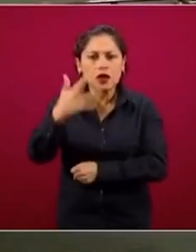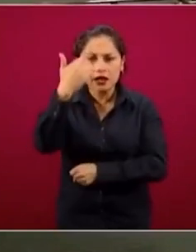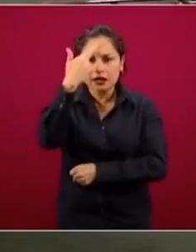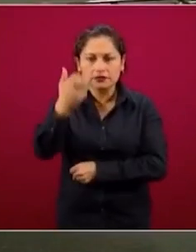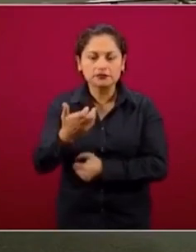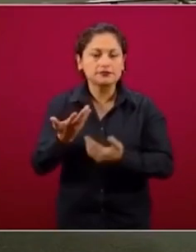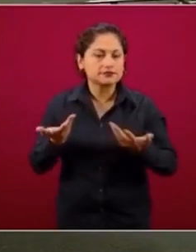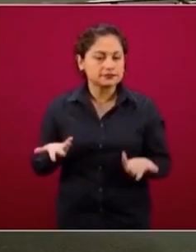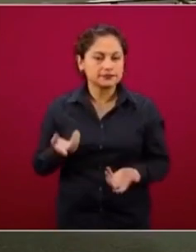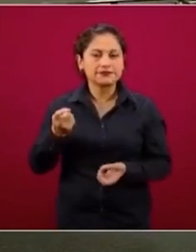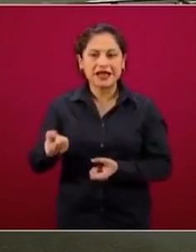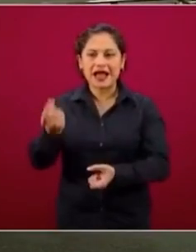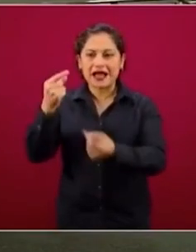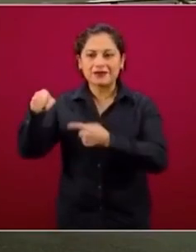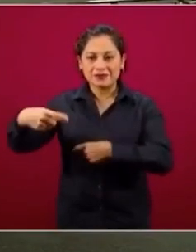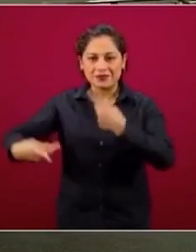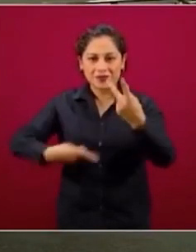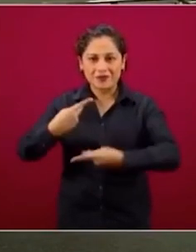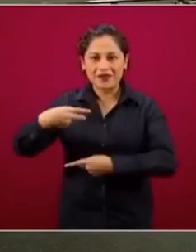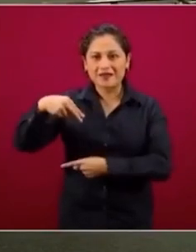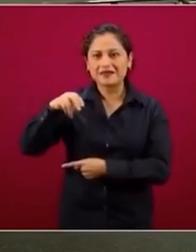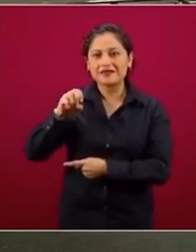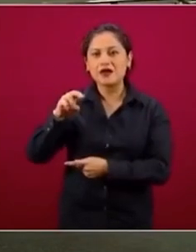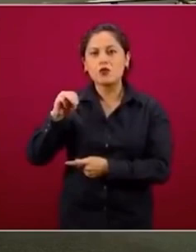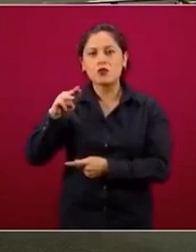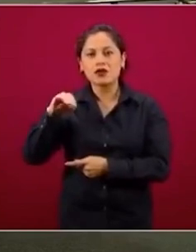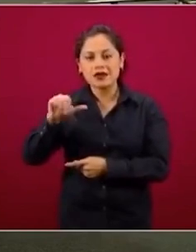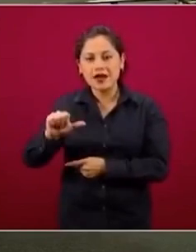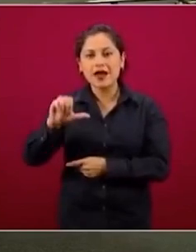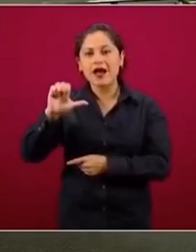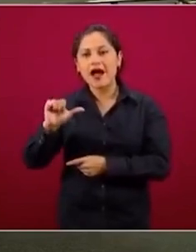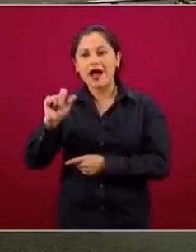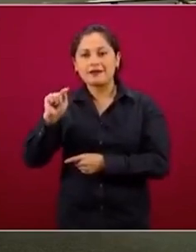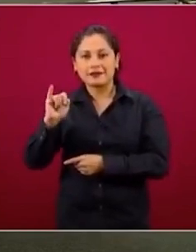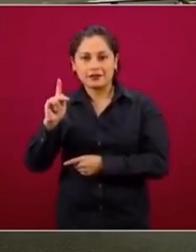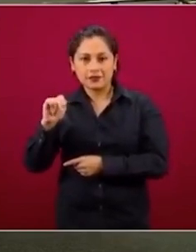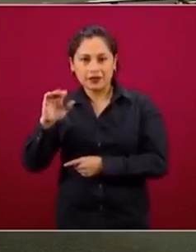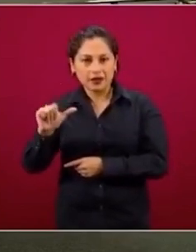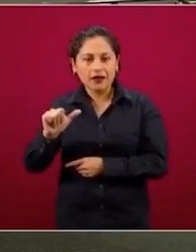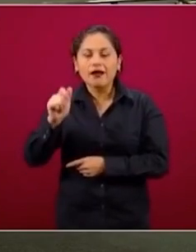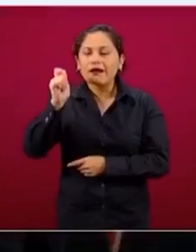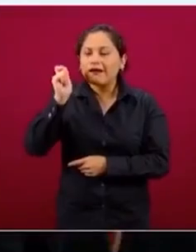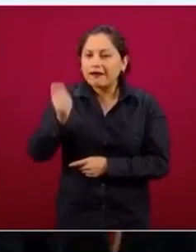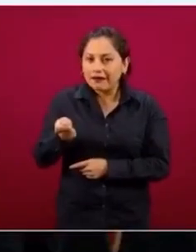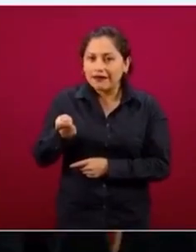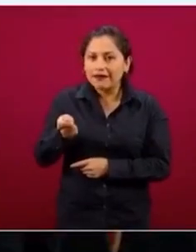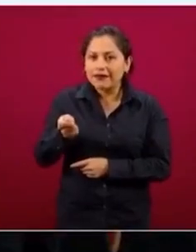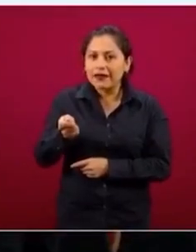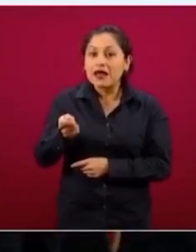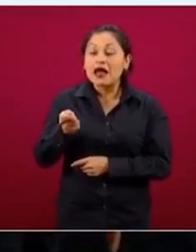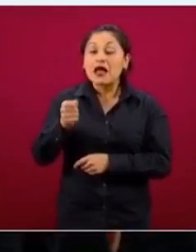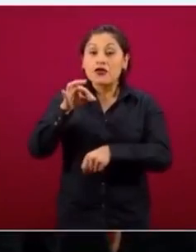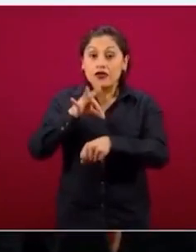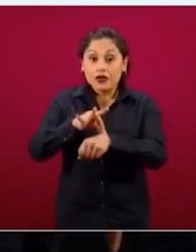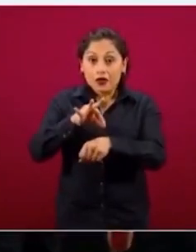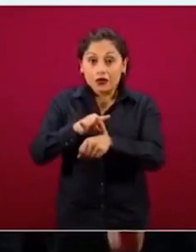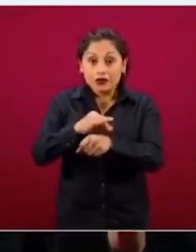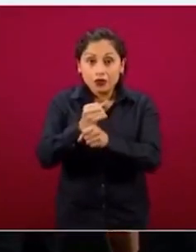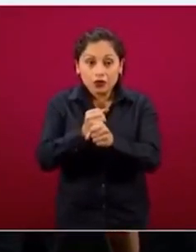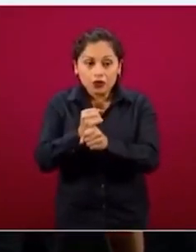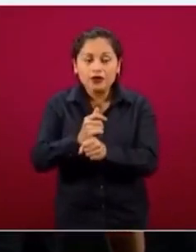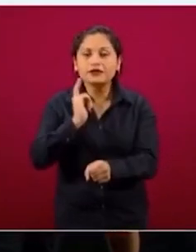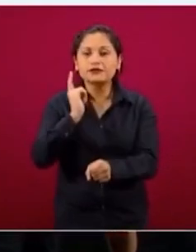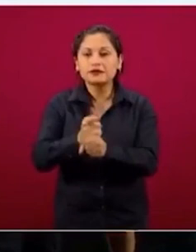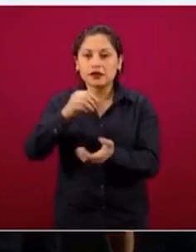atípica, esto ya lo he comentado antes. Neumonía atípica es un diagnóstico clínico, no es una categoría